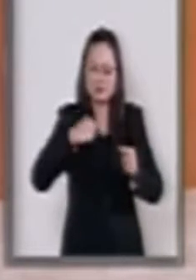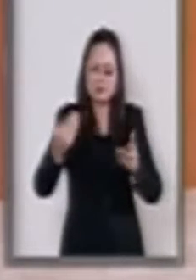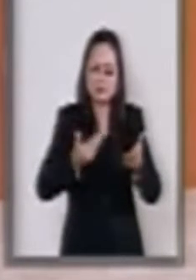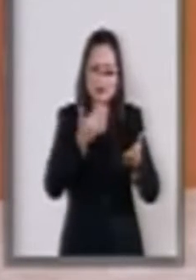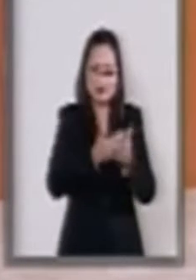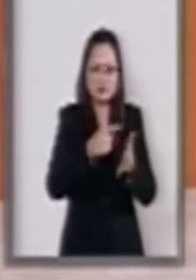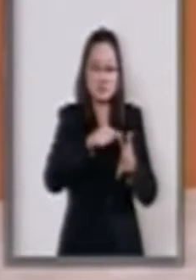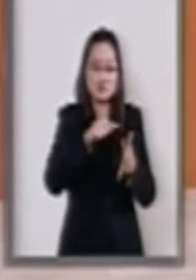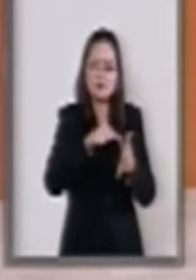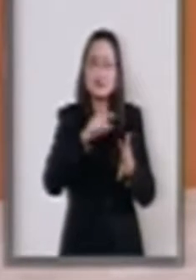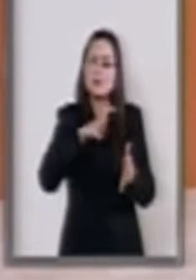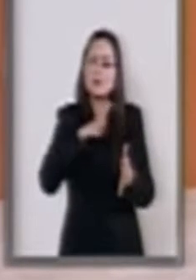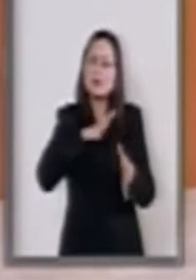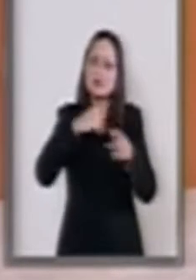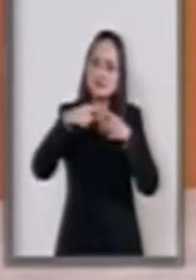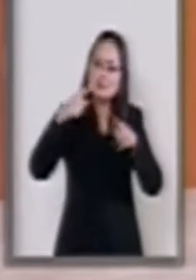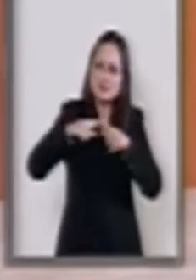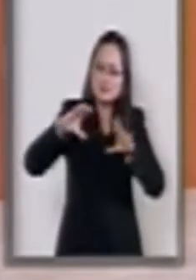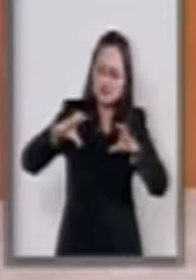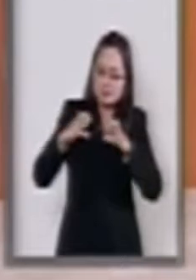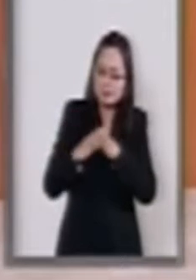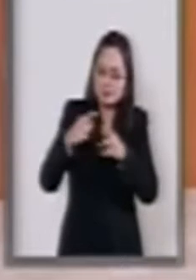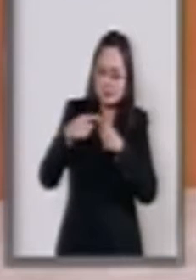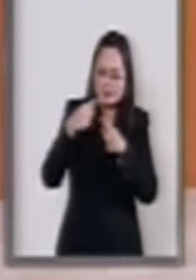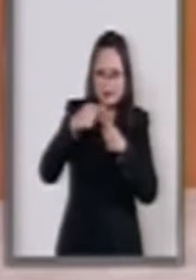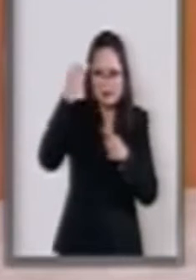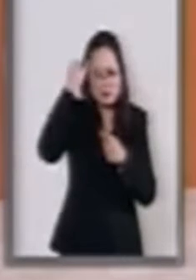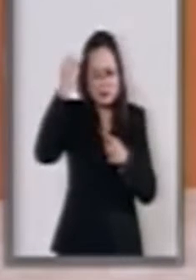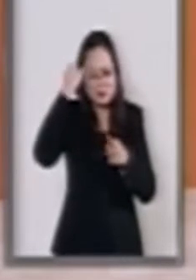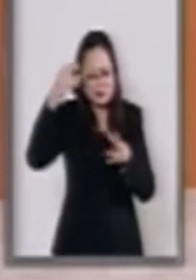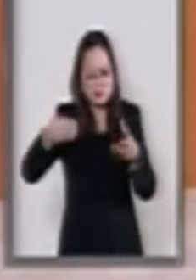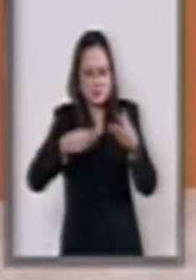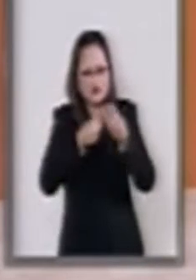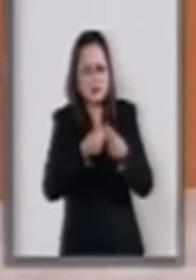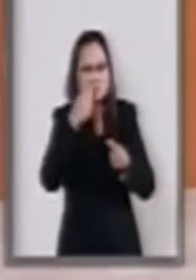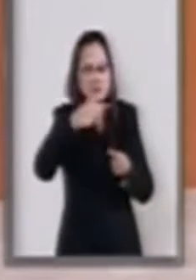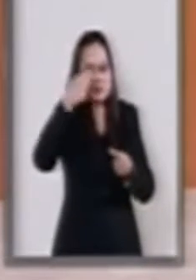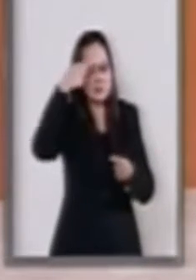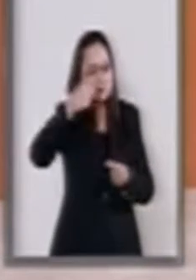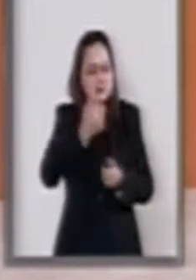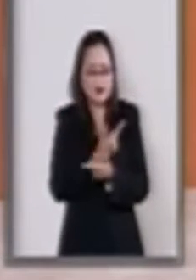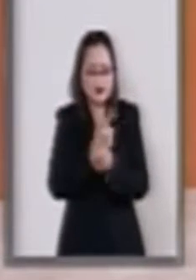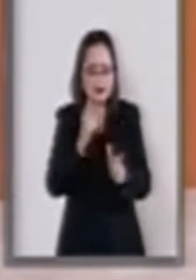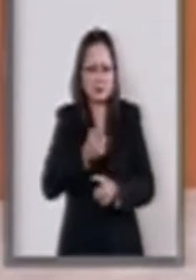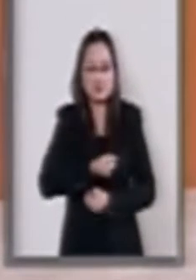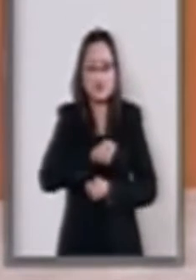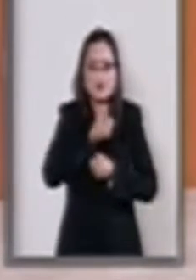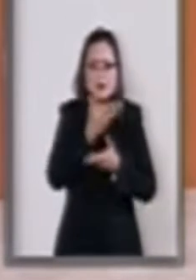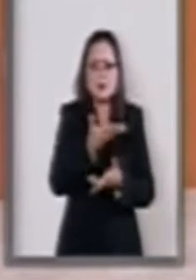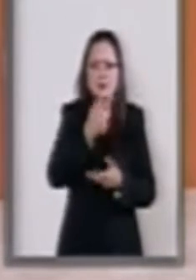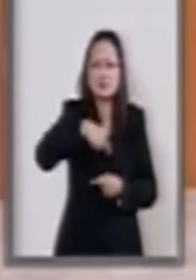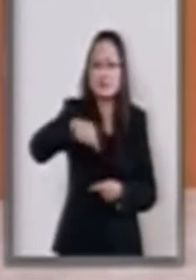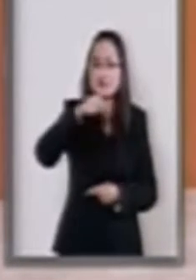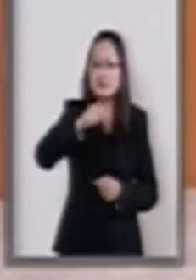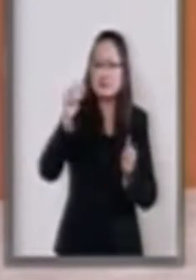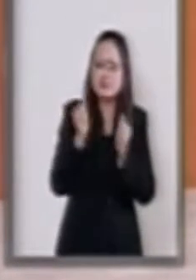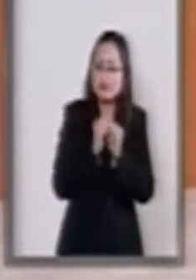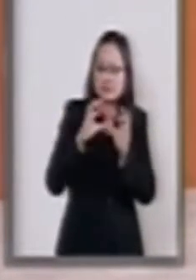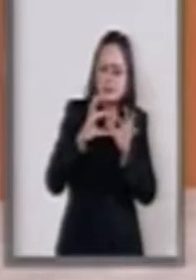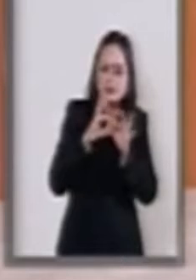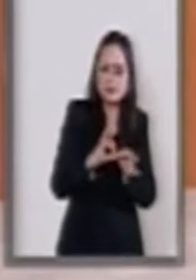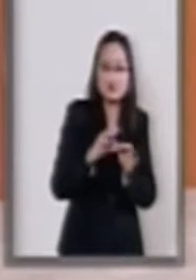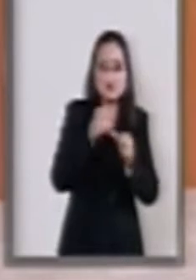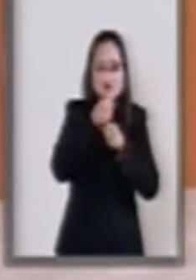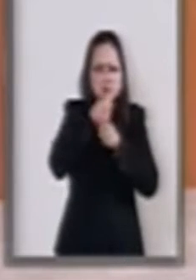que se ajusten diversos preceptos a la observancia de la libertad de expresión acorde con la publicidad